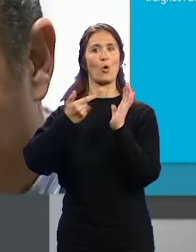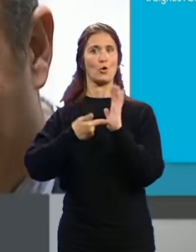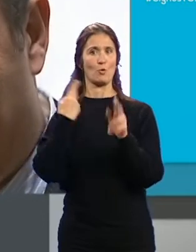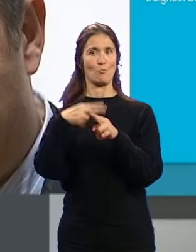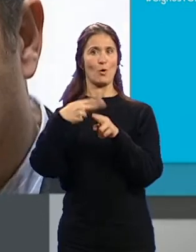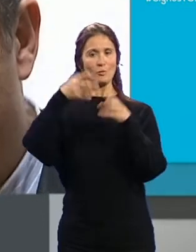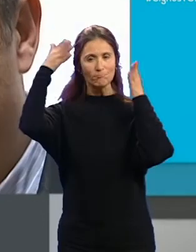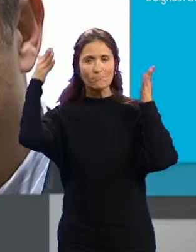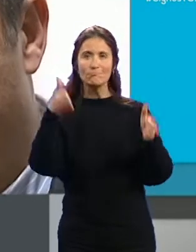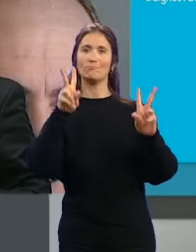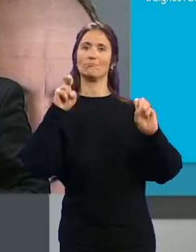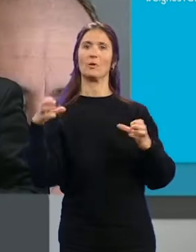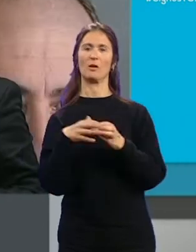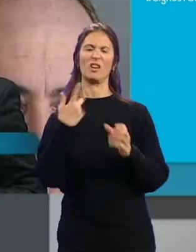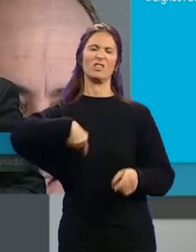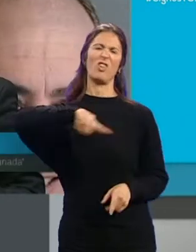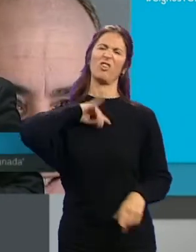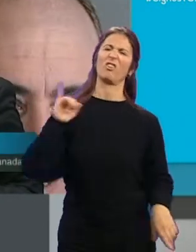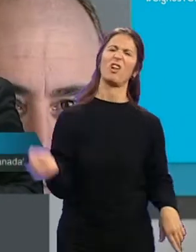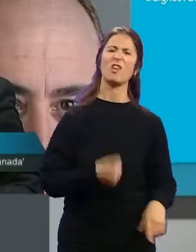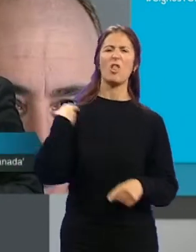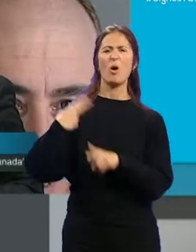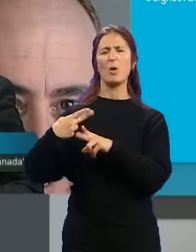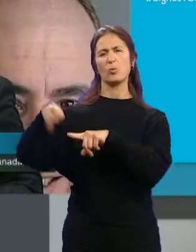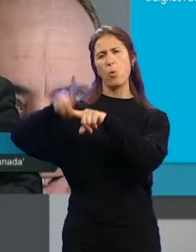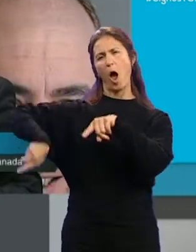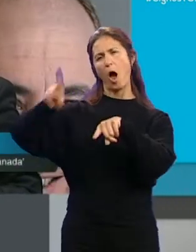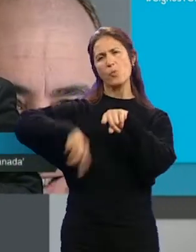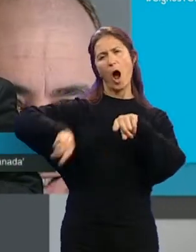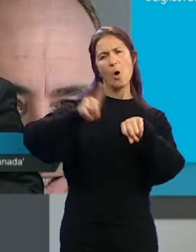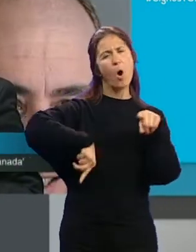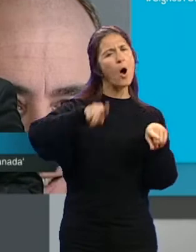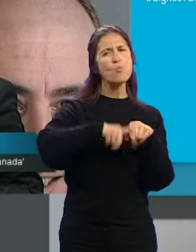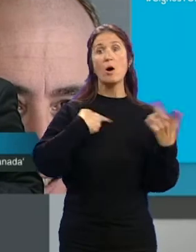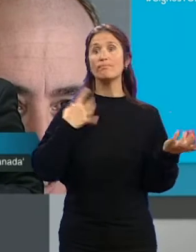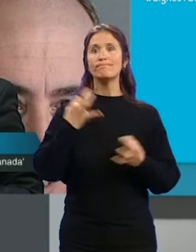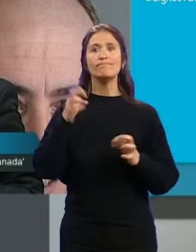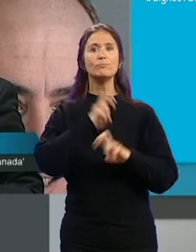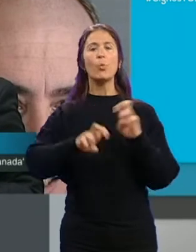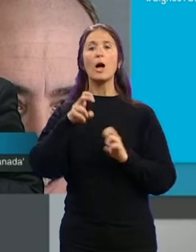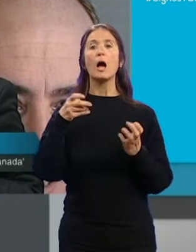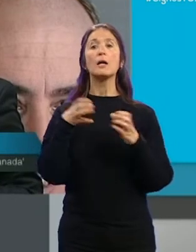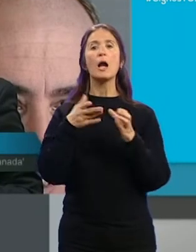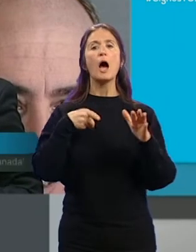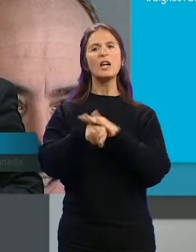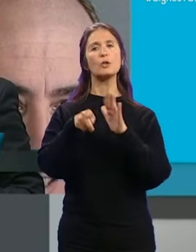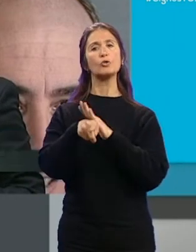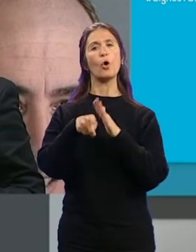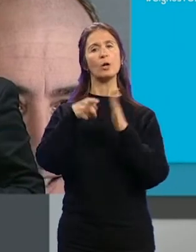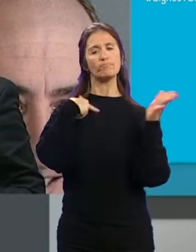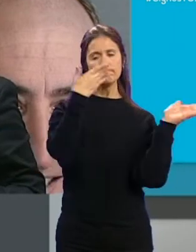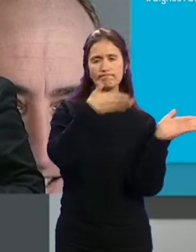en Granada. Todos estamos cansados de la política tradicional... ...y Granada necesita gestores que trabajen... ...conociendo